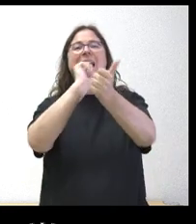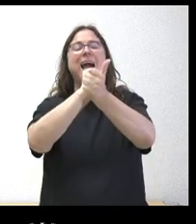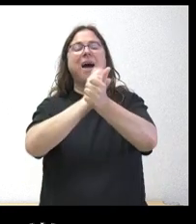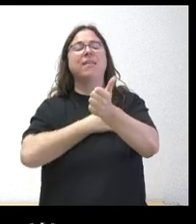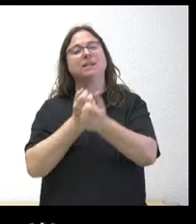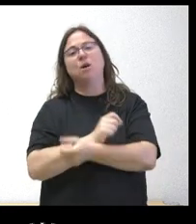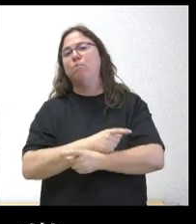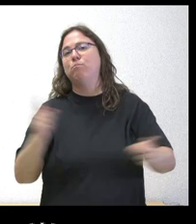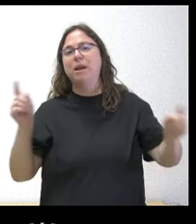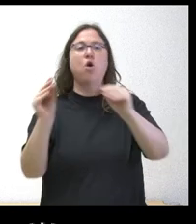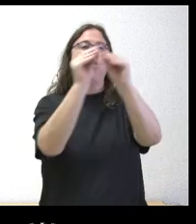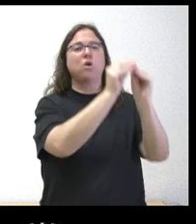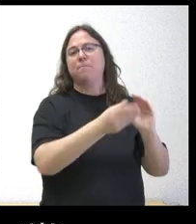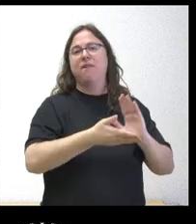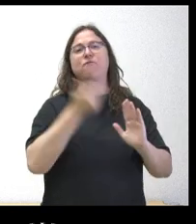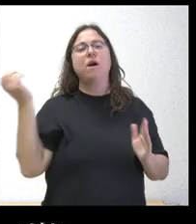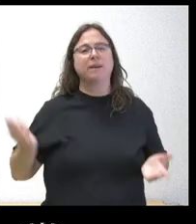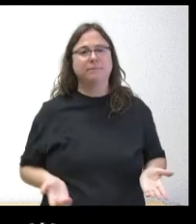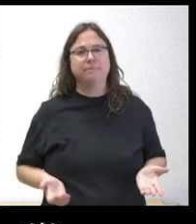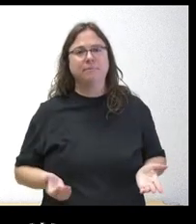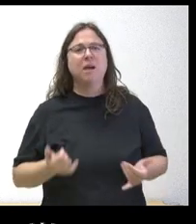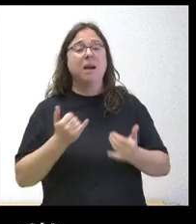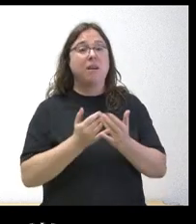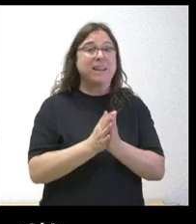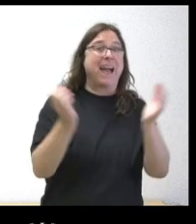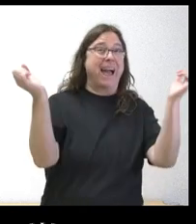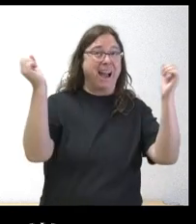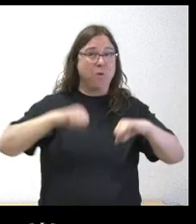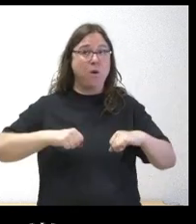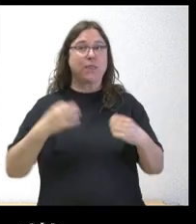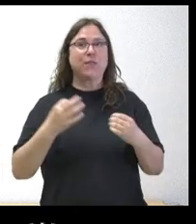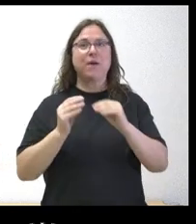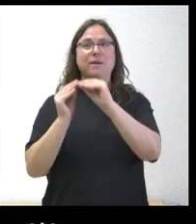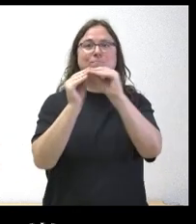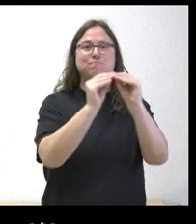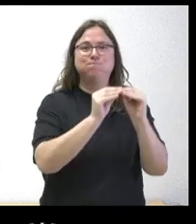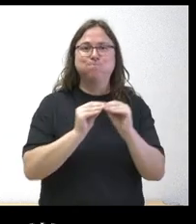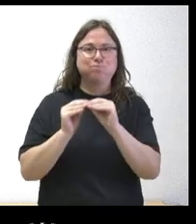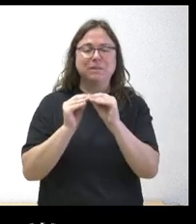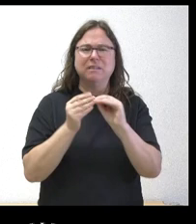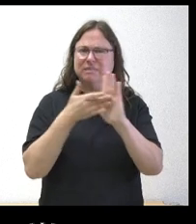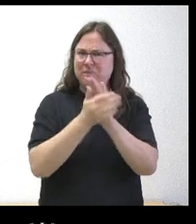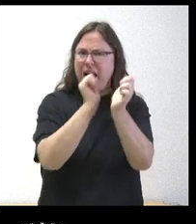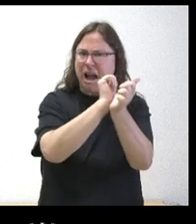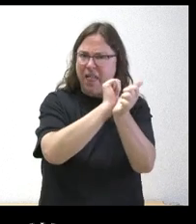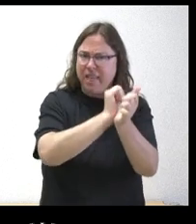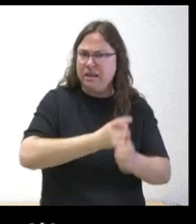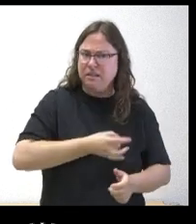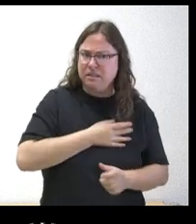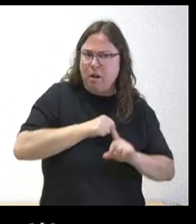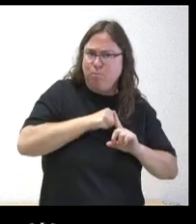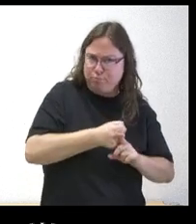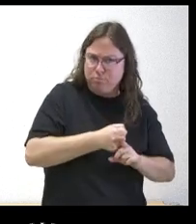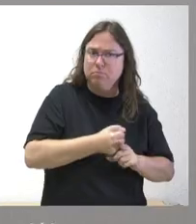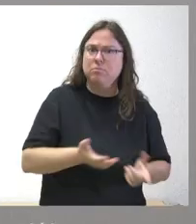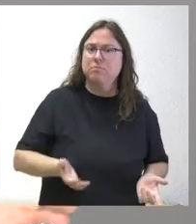suprimir la unanimidad no sé si ceñir unos acuerdos a la unanimidad significa tener cadenas sindicales que oprimen a la Junta de Castilla y León